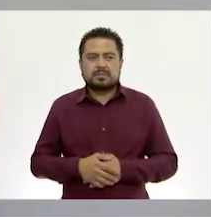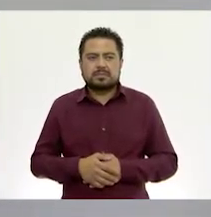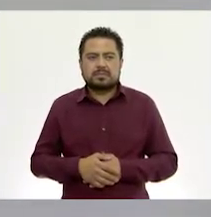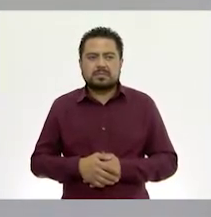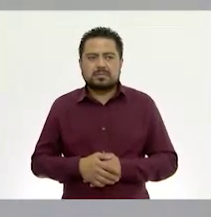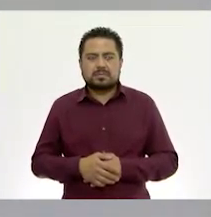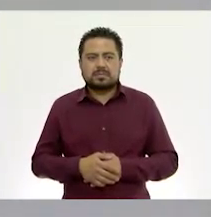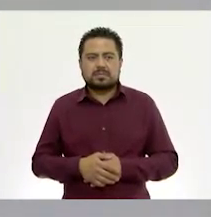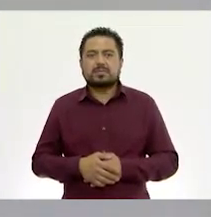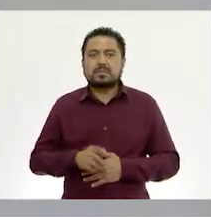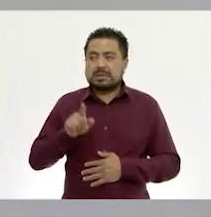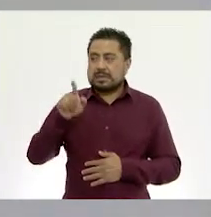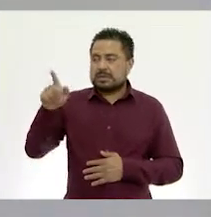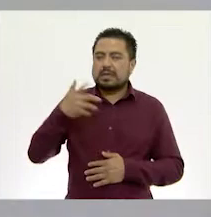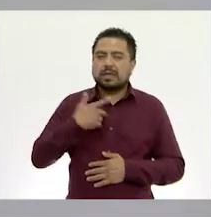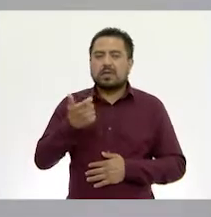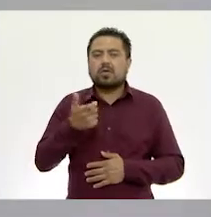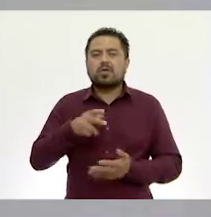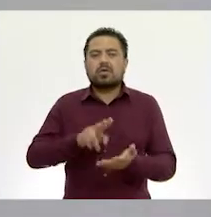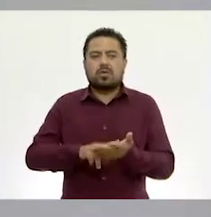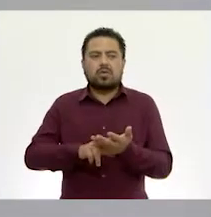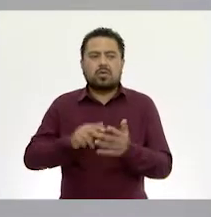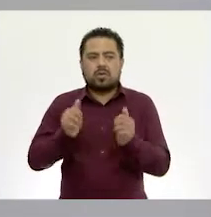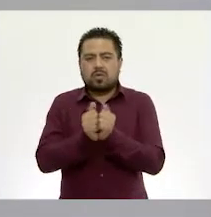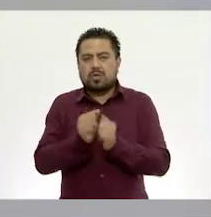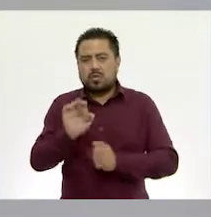Y aquí precio con descuento.